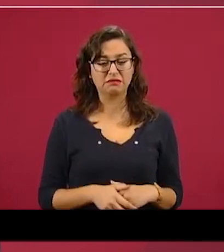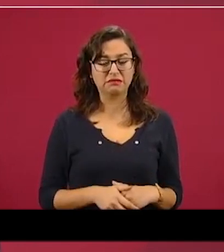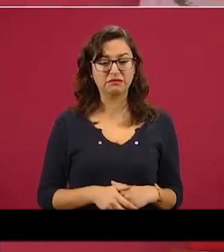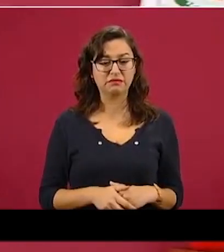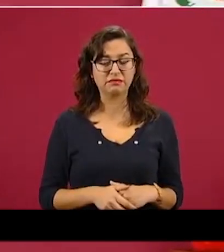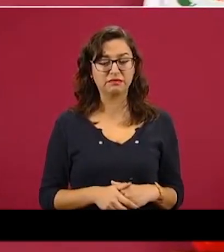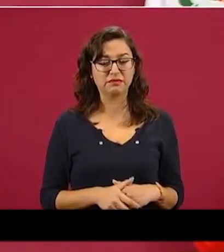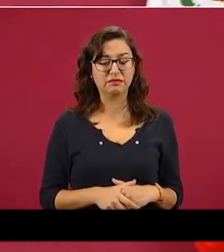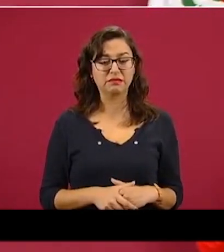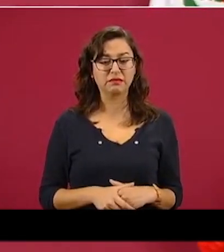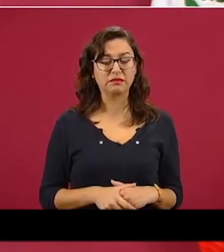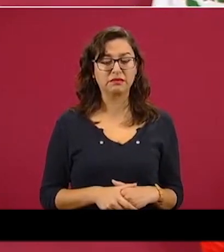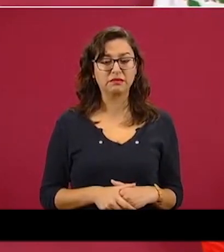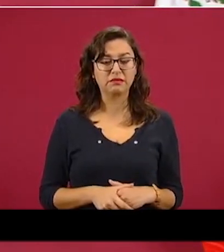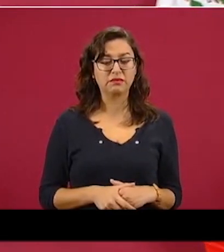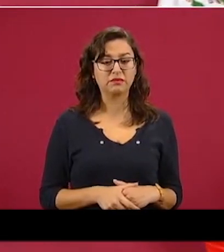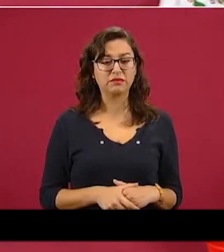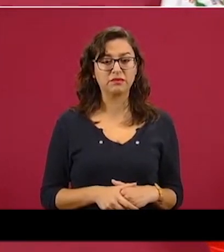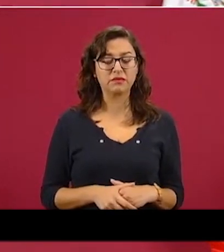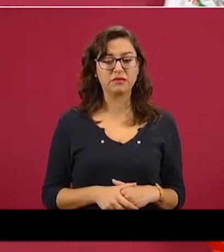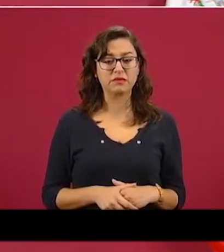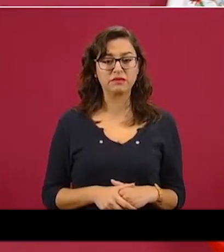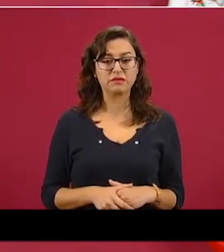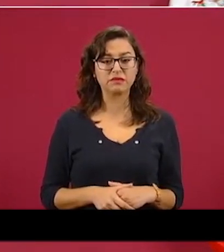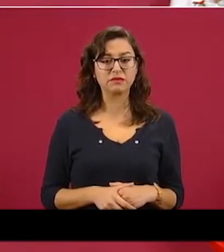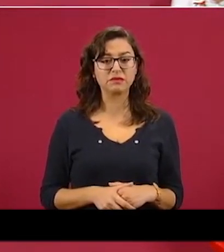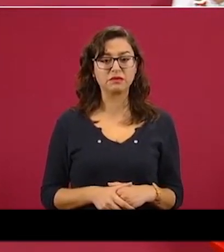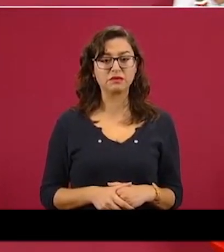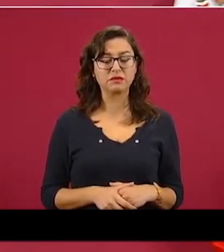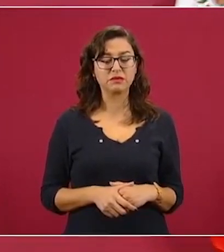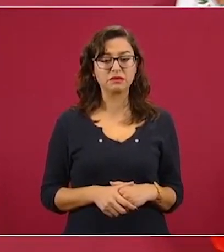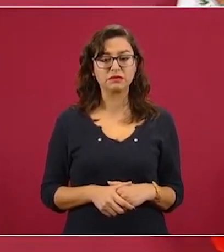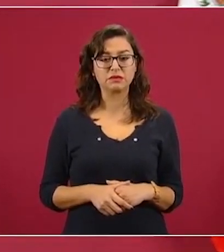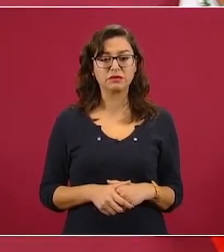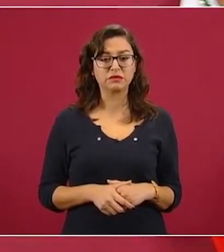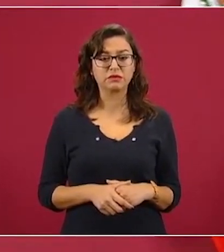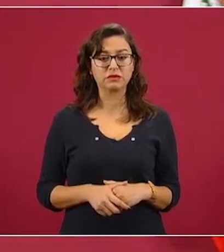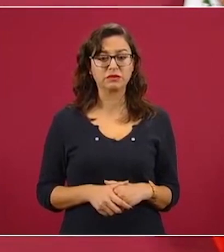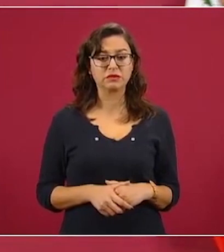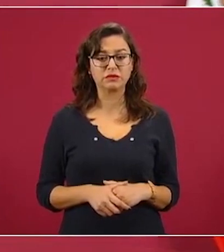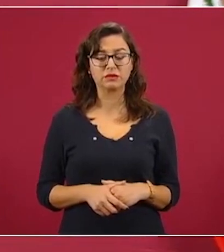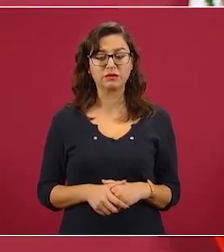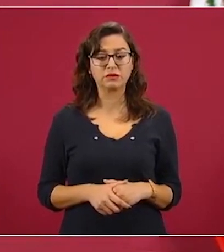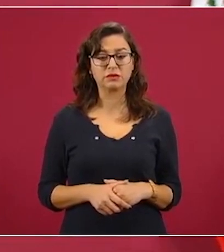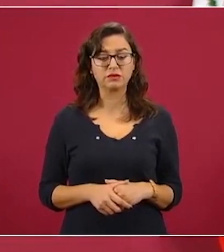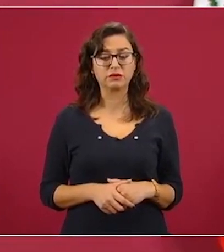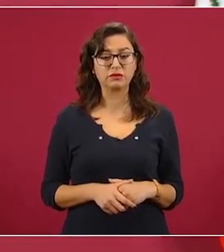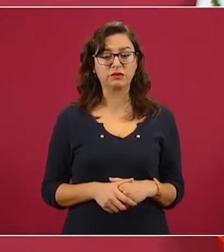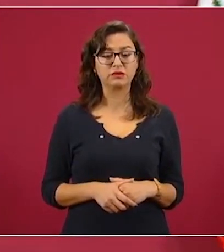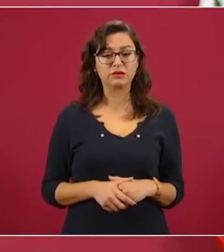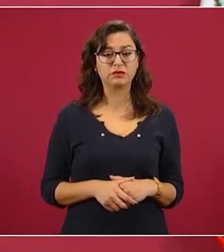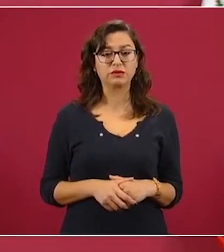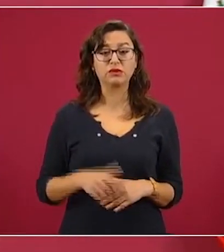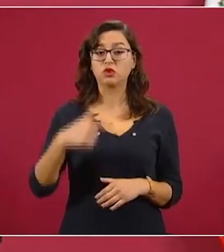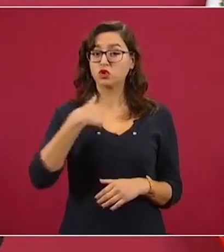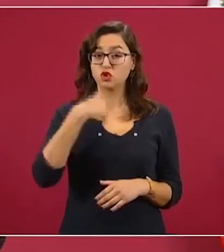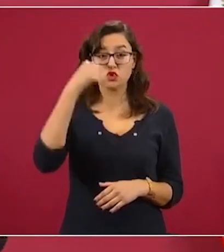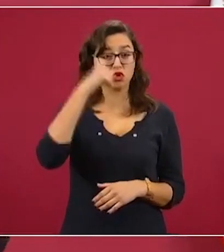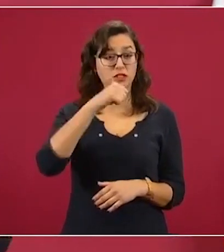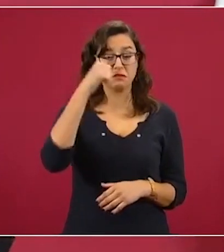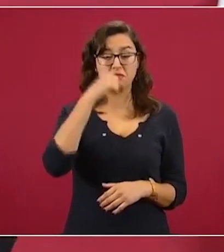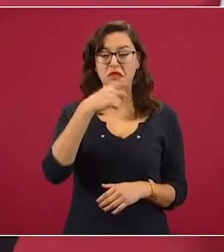Yo siempre dije que no era sólo una crisis,